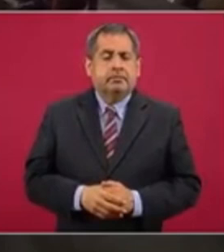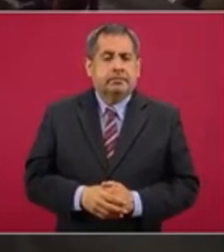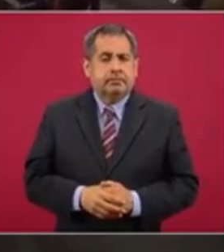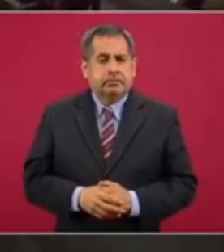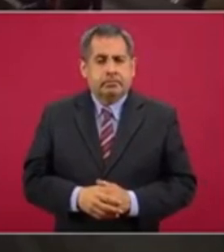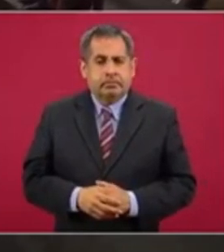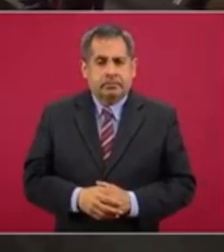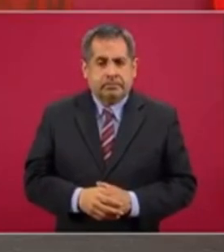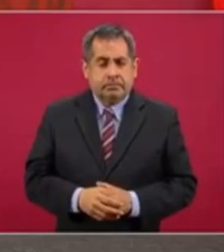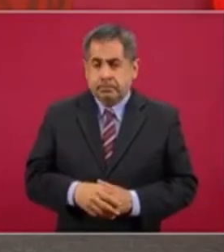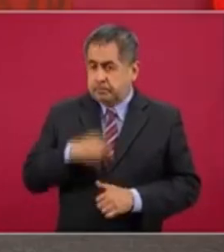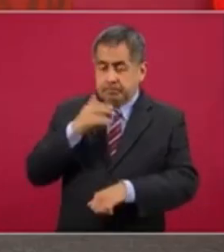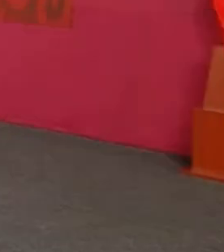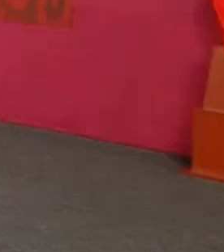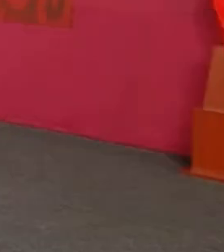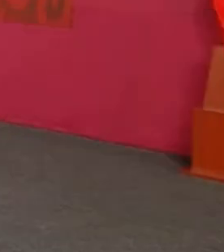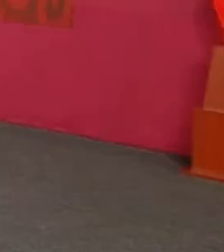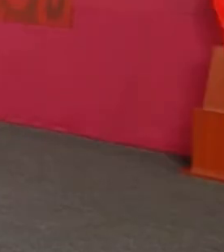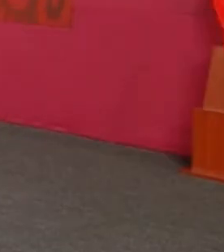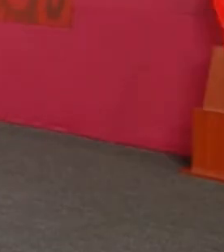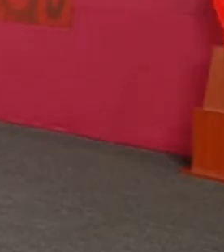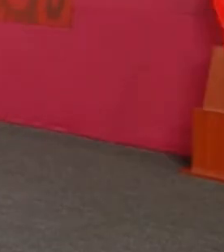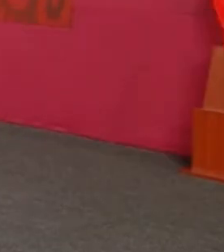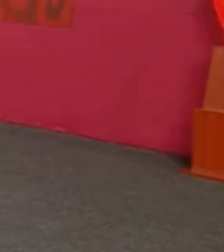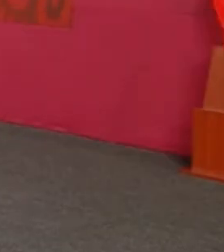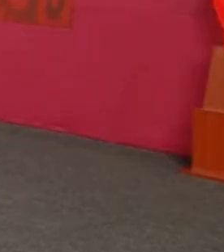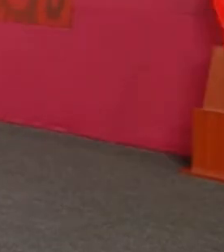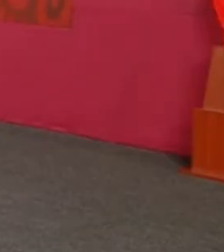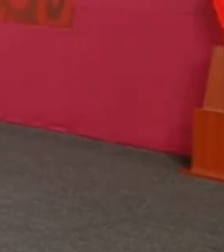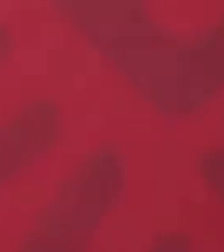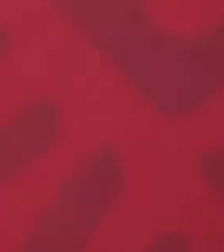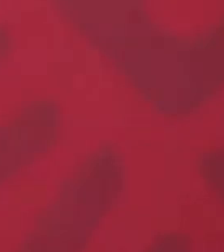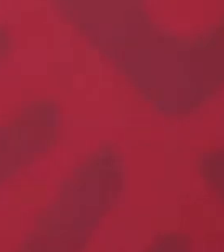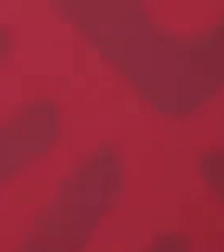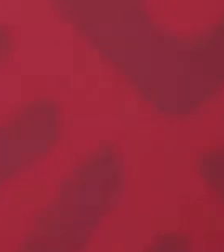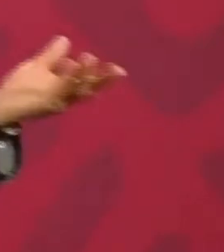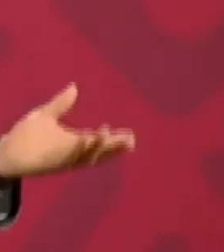Nada más les digo a mis especiales, nada más para tomarme la foto me mojo, me enfermo.